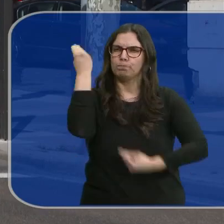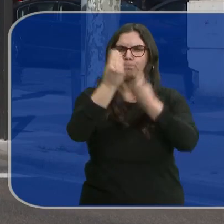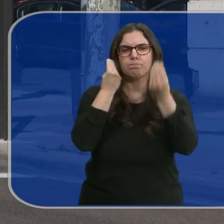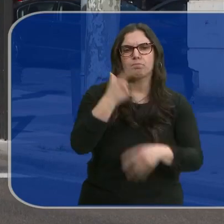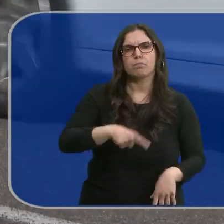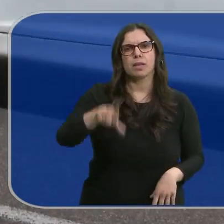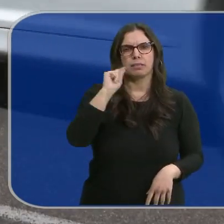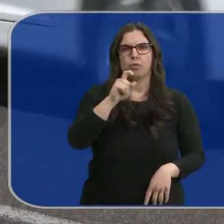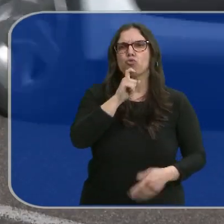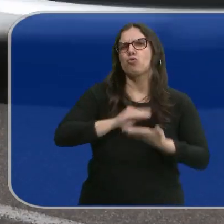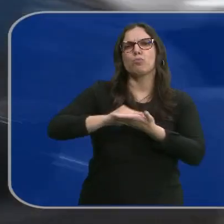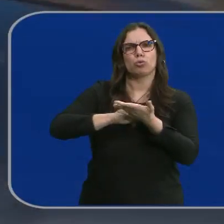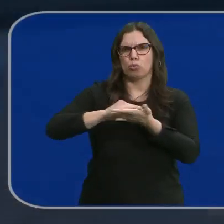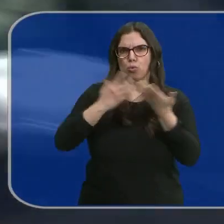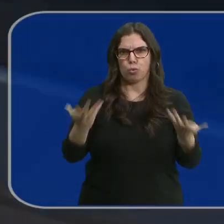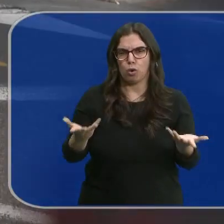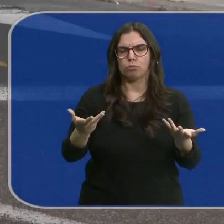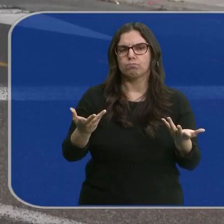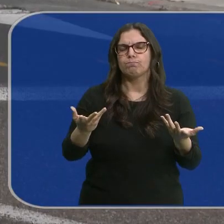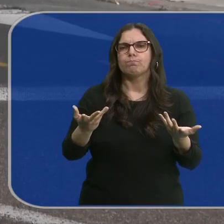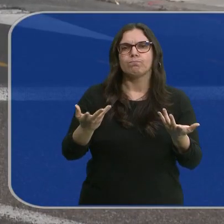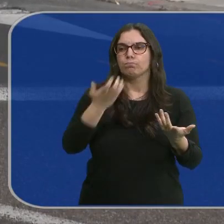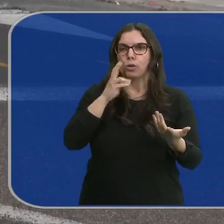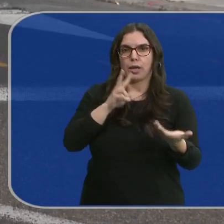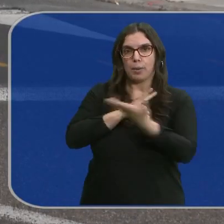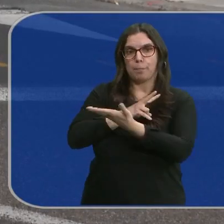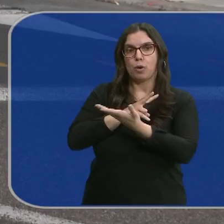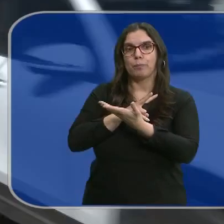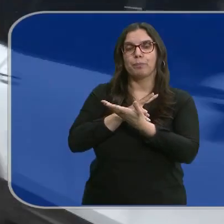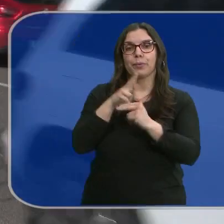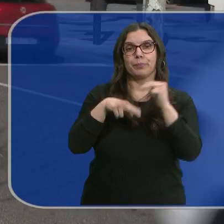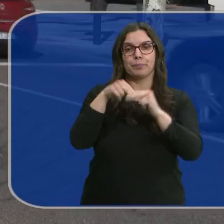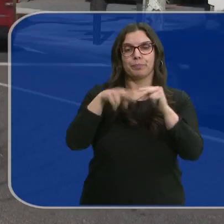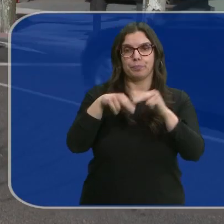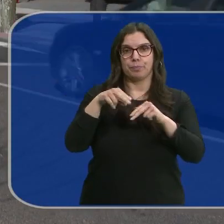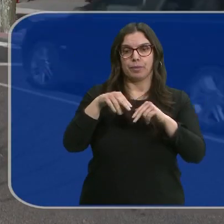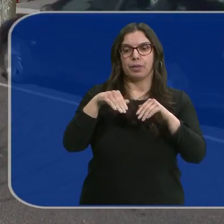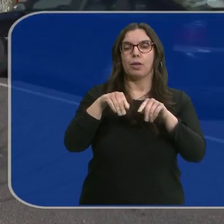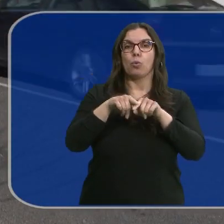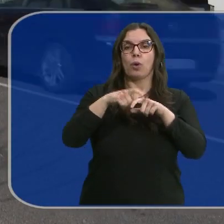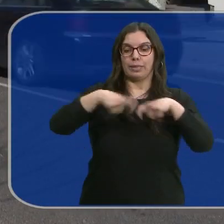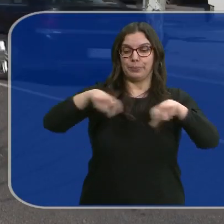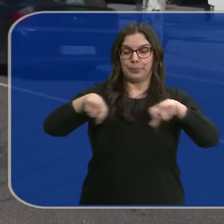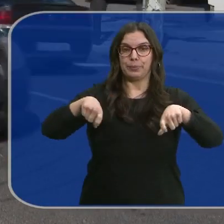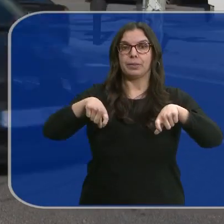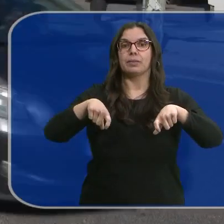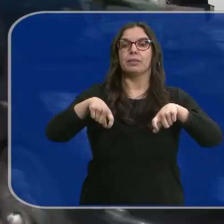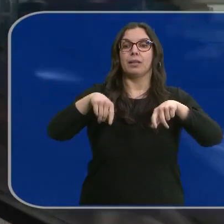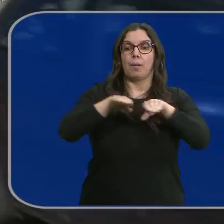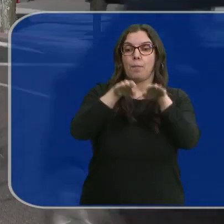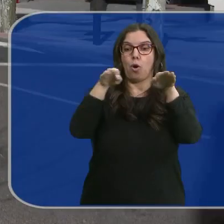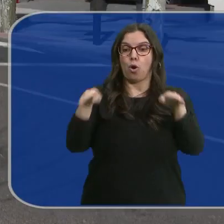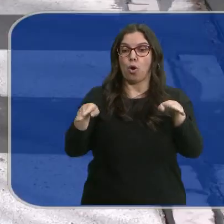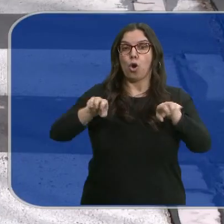decidió tomar cartas sobre el asunto, planteando soluciones como esta. La construcción de 25 badenes con sensor de movimiento e